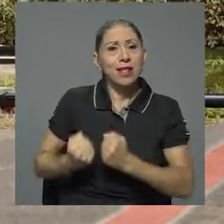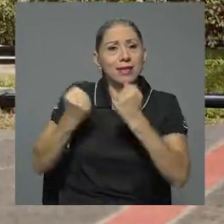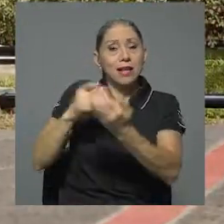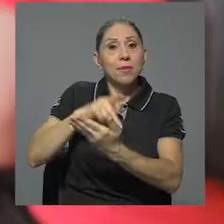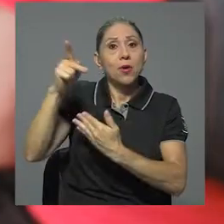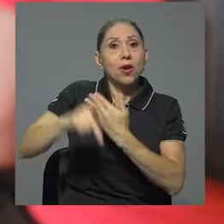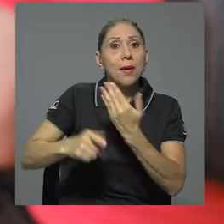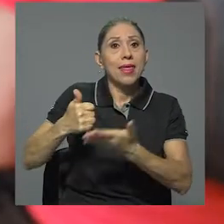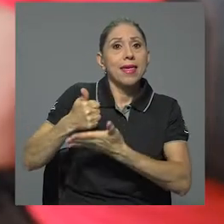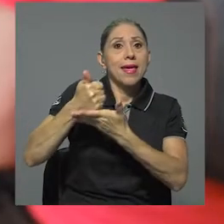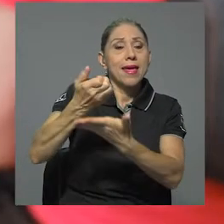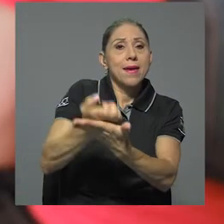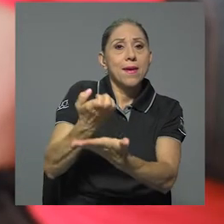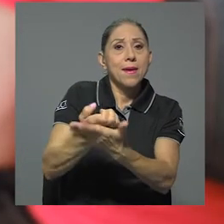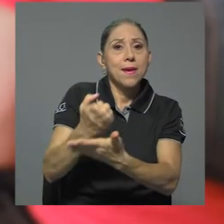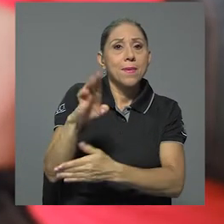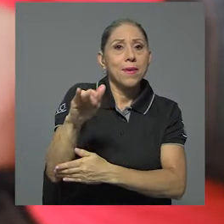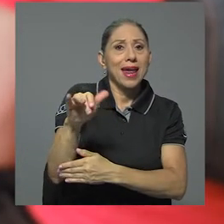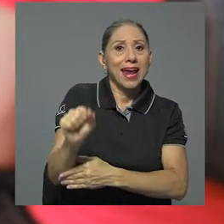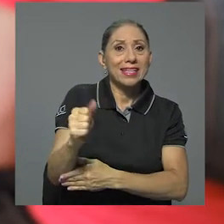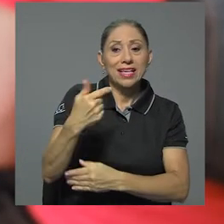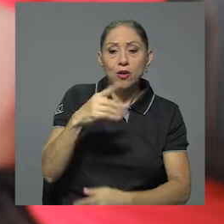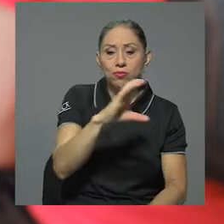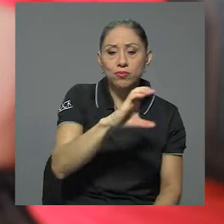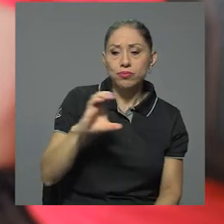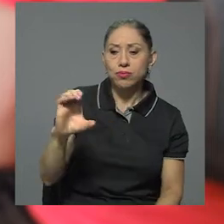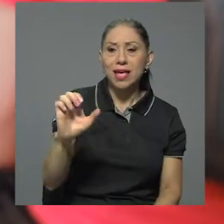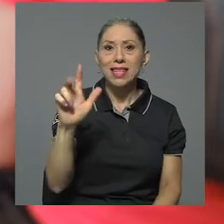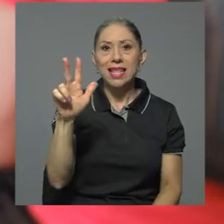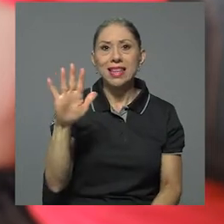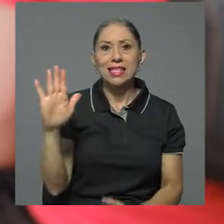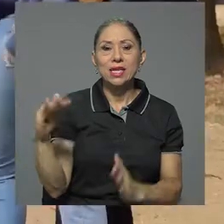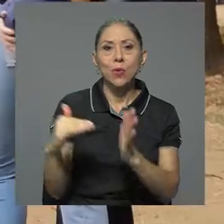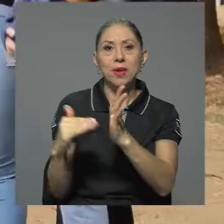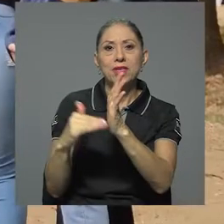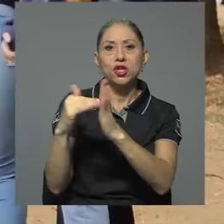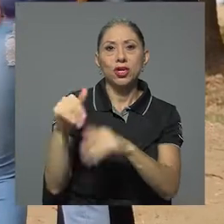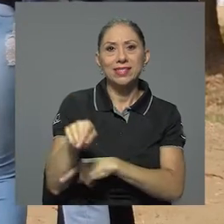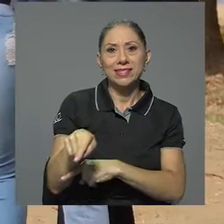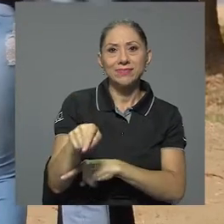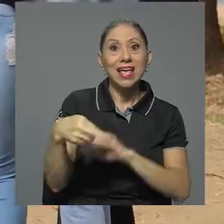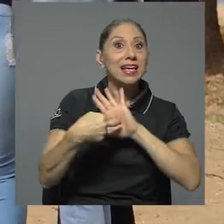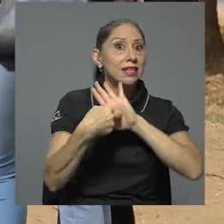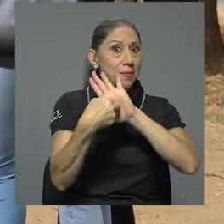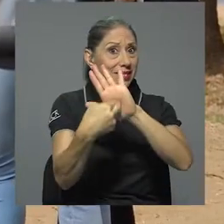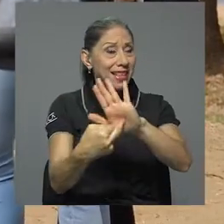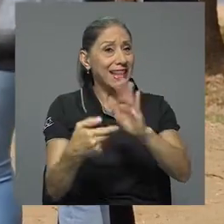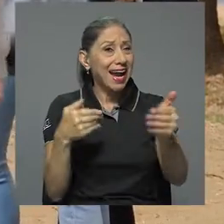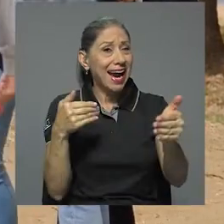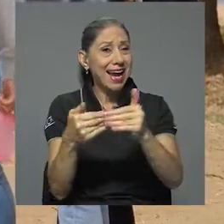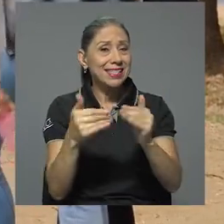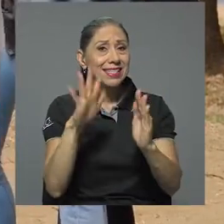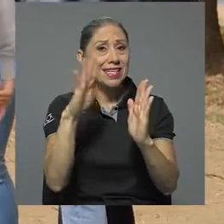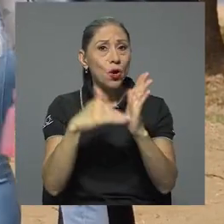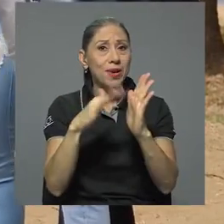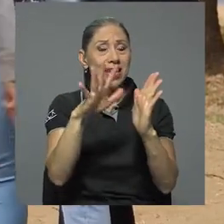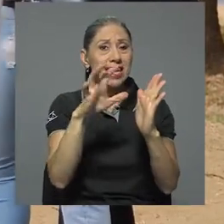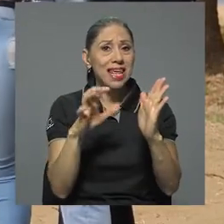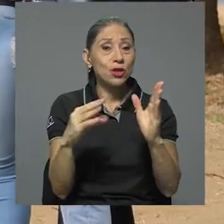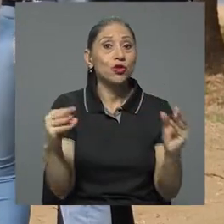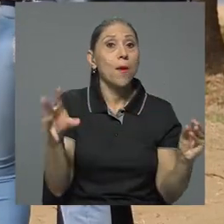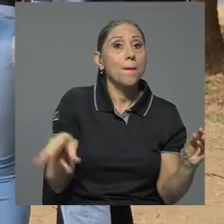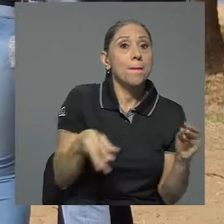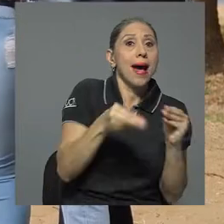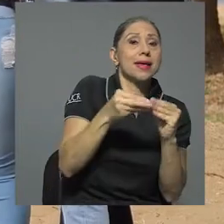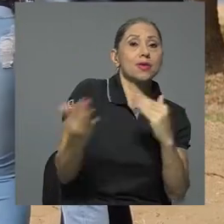institución, el cual dispondrá una partida de 35 mil millones, lo que representa casi 5.500 más de lo